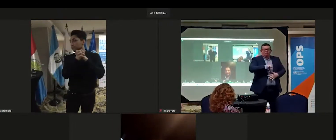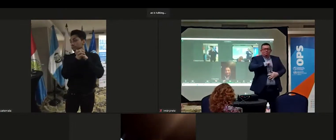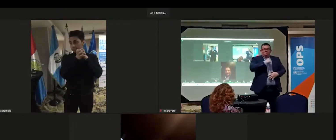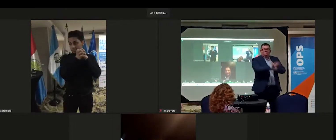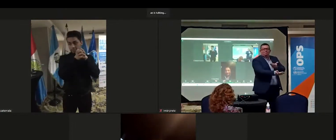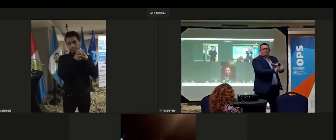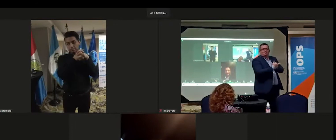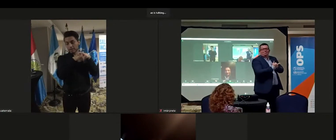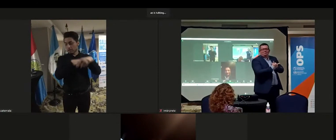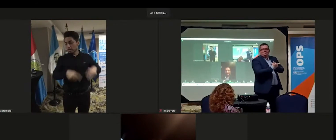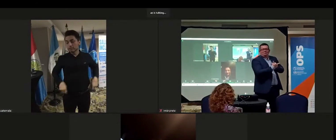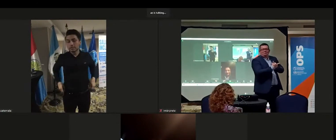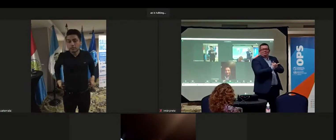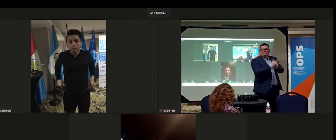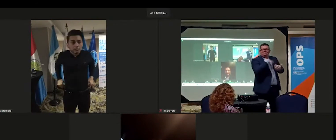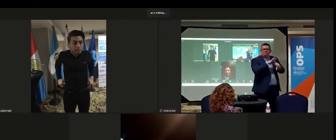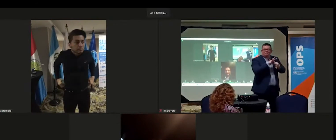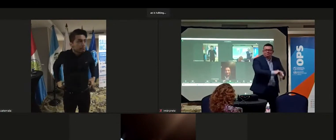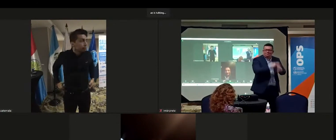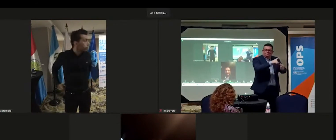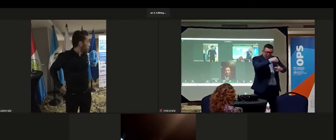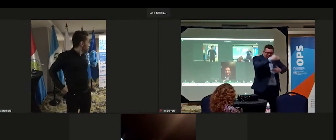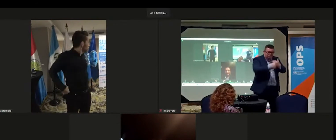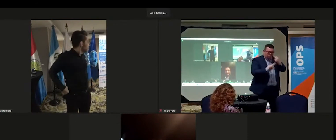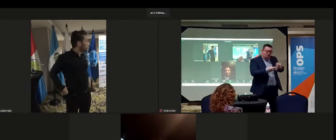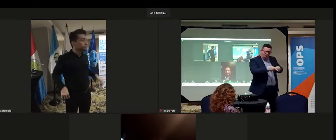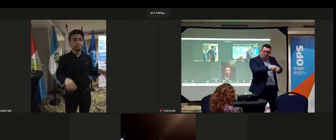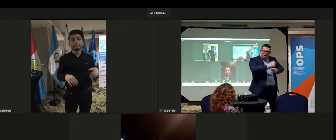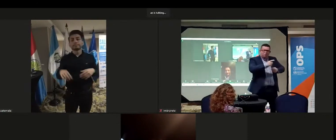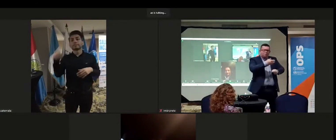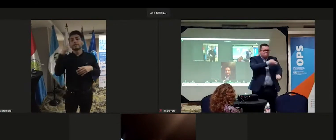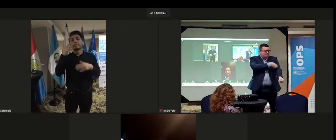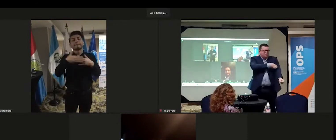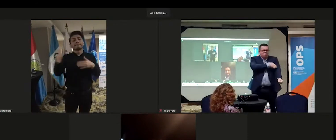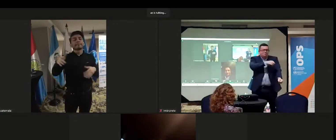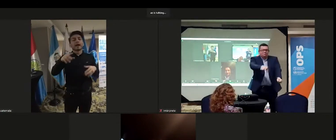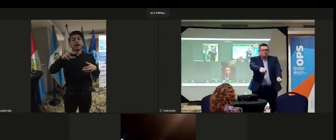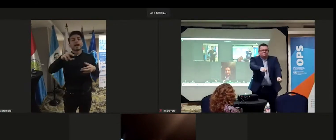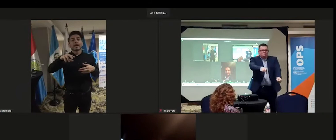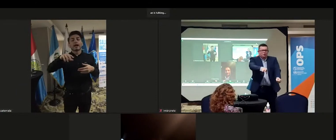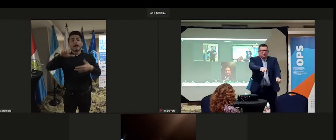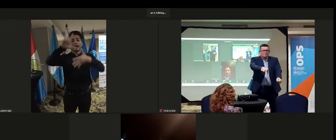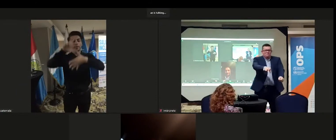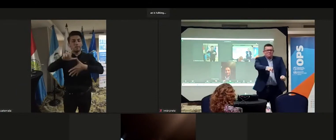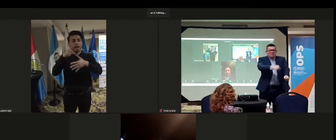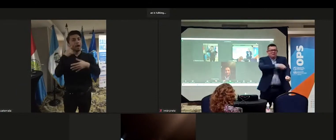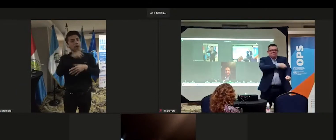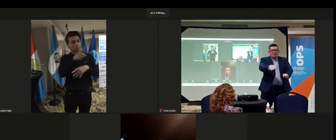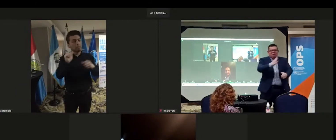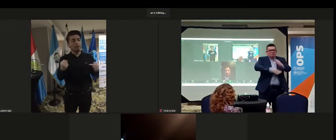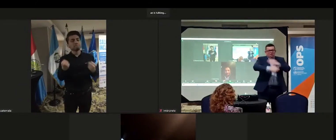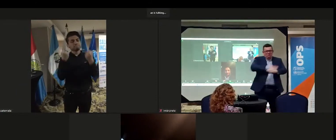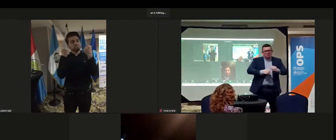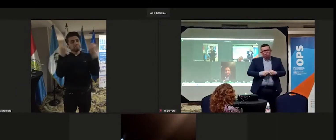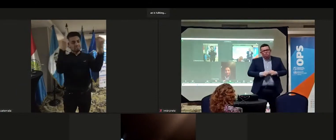de verdad, aplaudo el trabajo, y me siento orgulloso que sean parte de este movimiento de la red latinoamericana, y habla mucho del empoderamiento